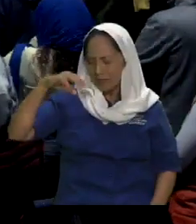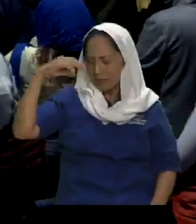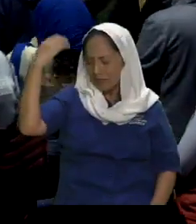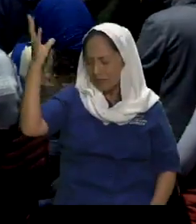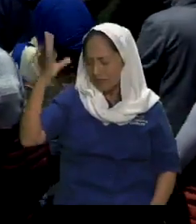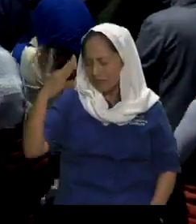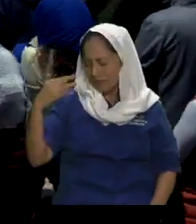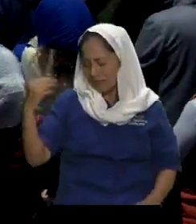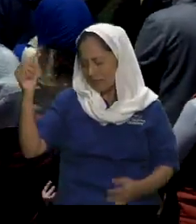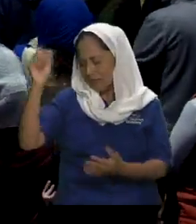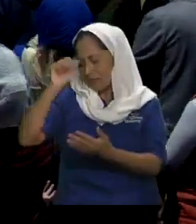fonte fonte